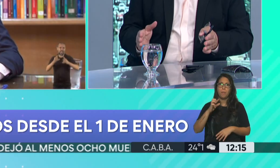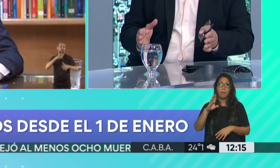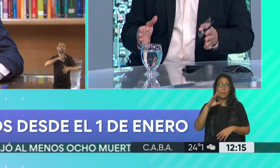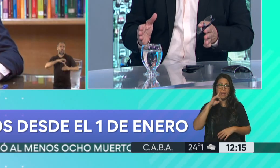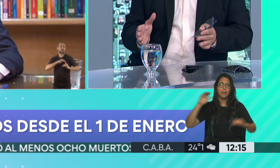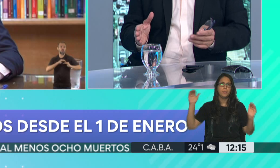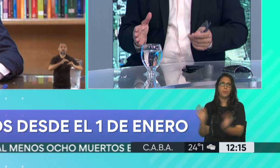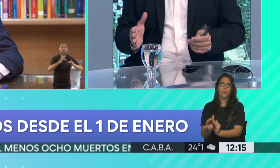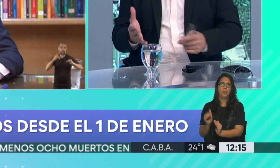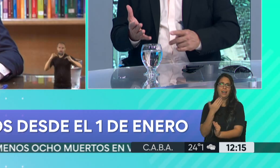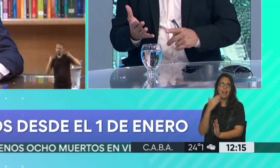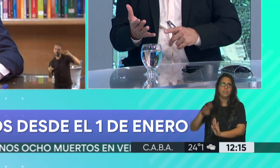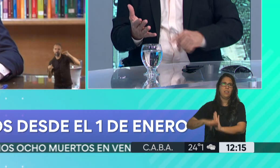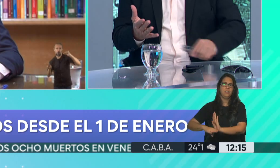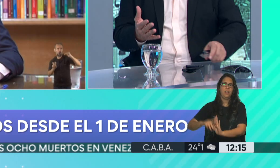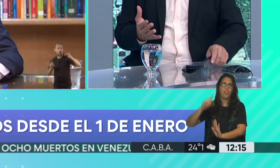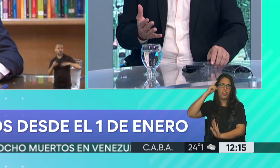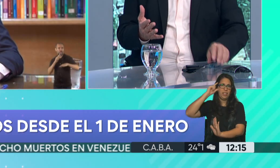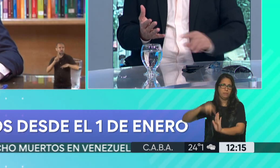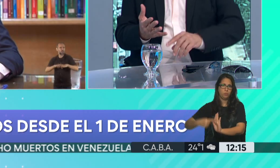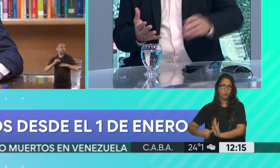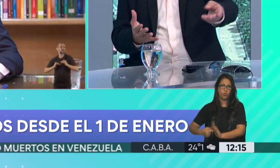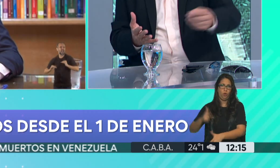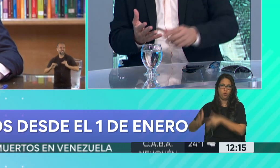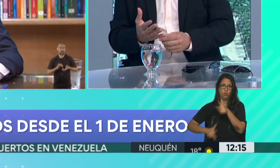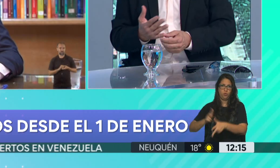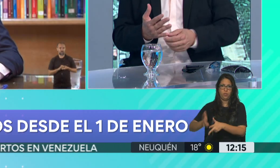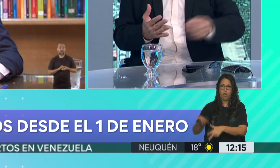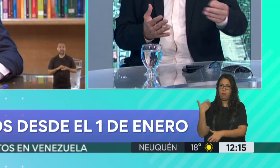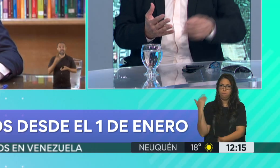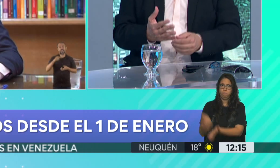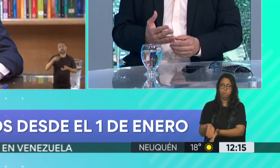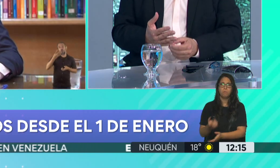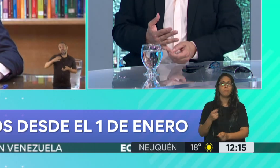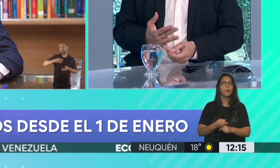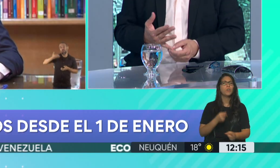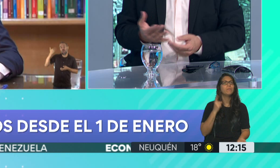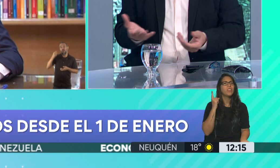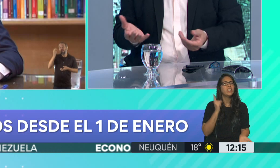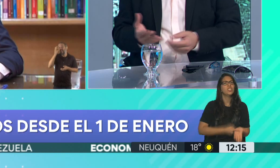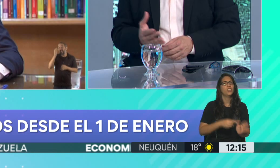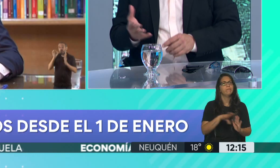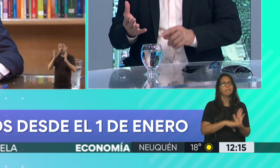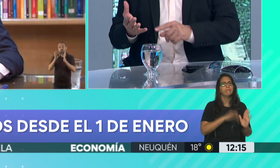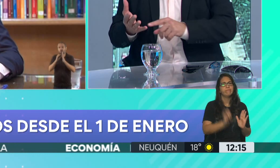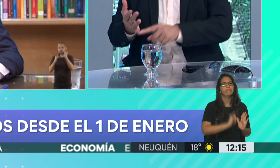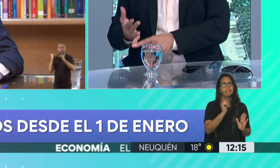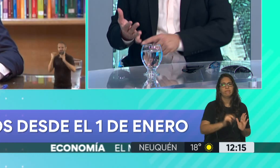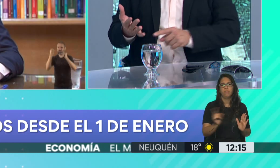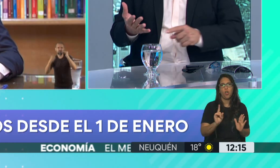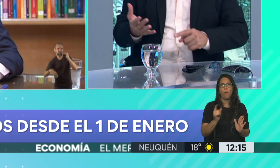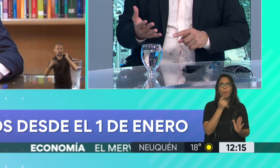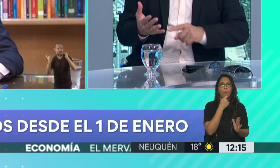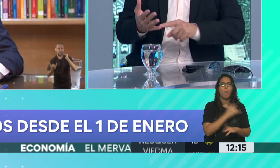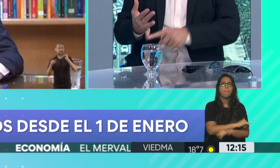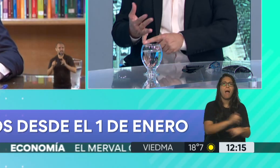bajando con esto que se está planteando. Porque no tanto por estas medidas que puntualizan, que tienen poca incidencia, que es el tema de la